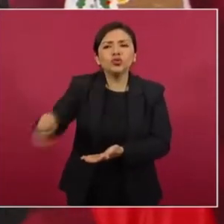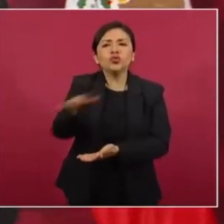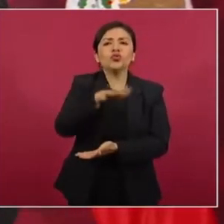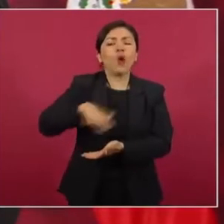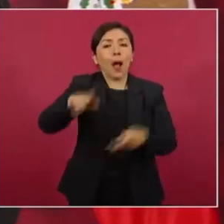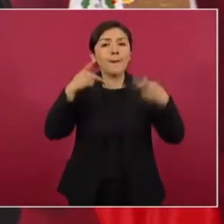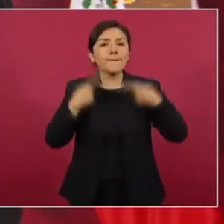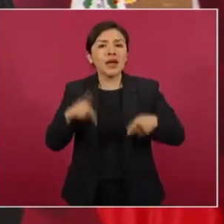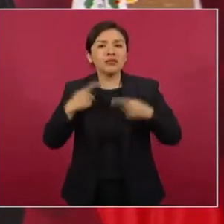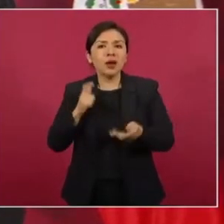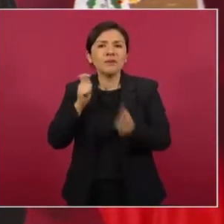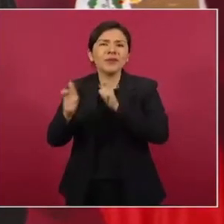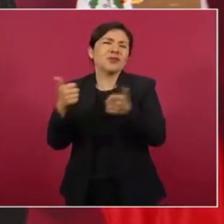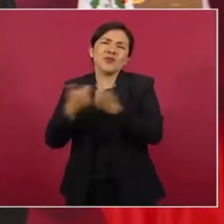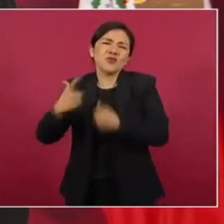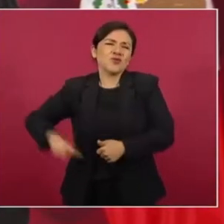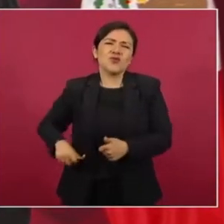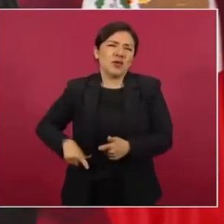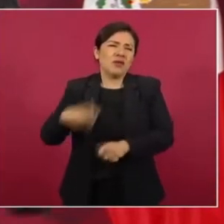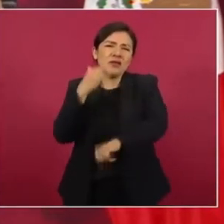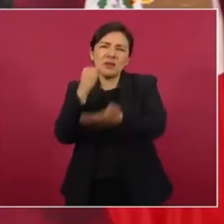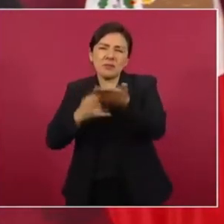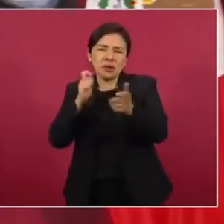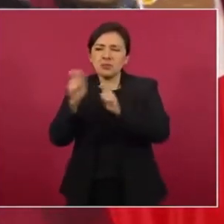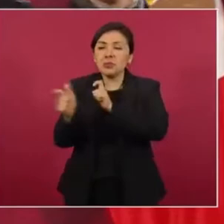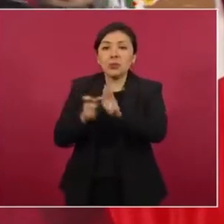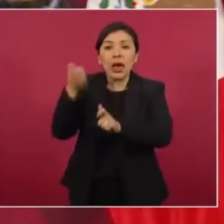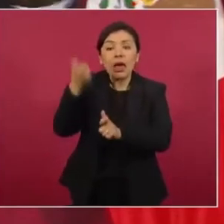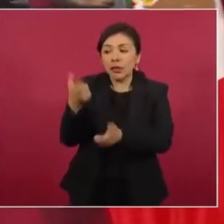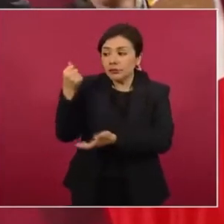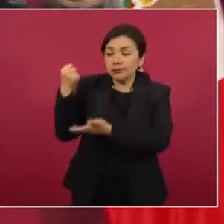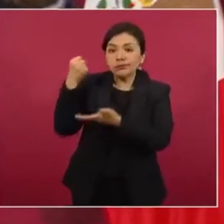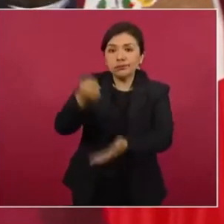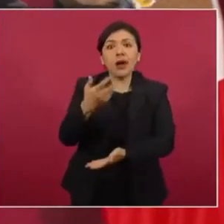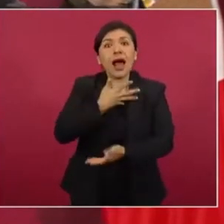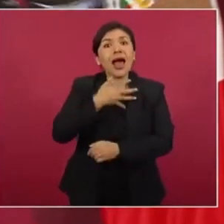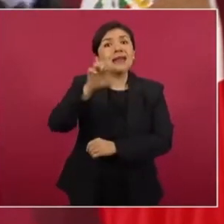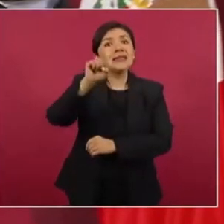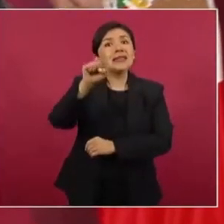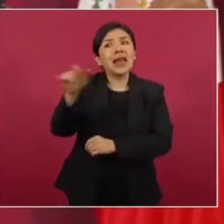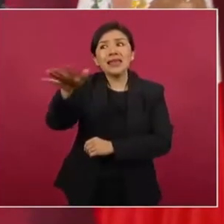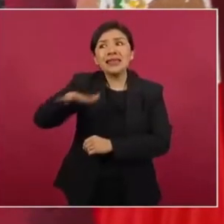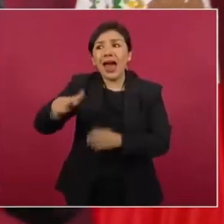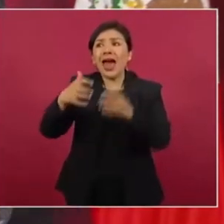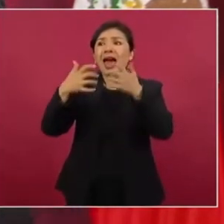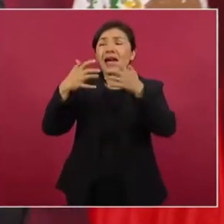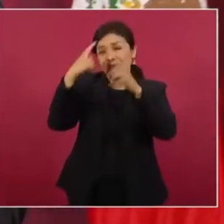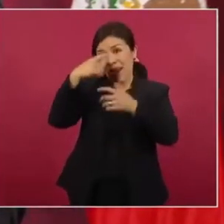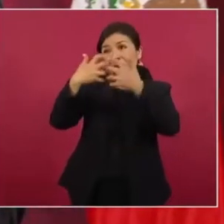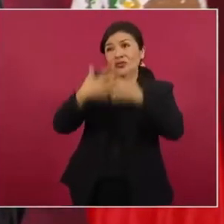y estaban las 60 hidroeléctricas paradas.